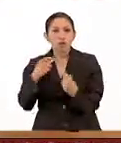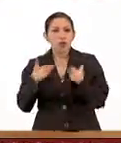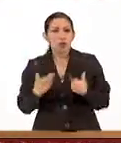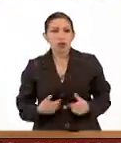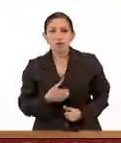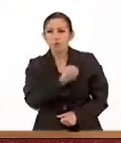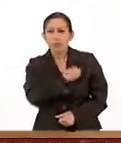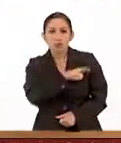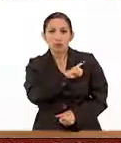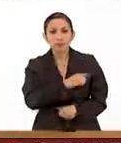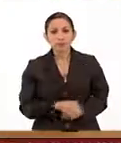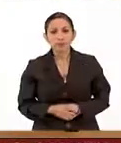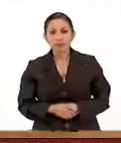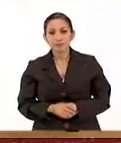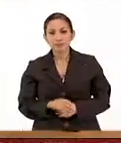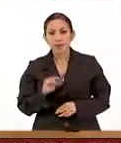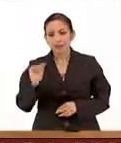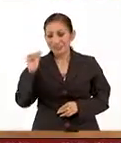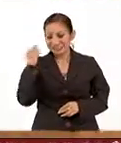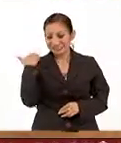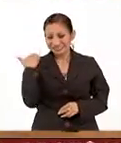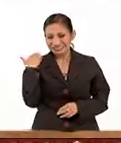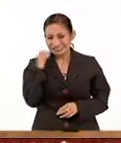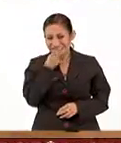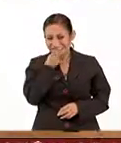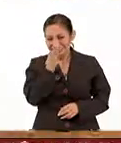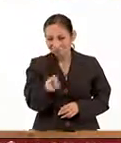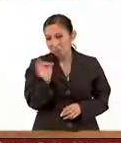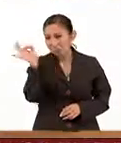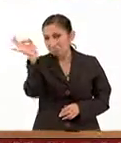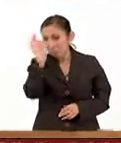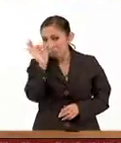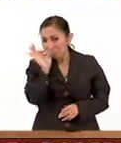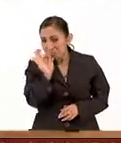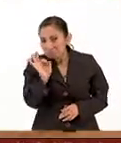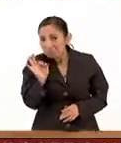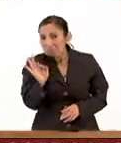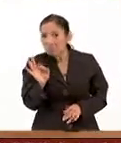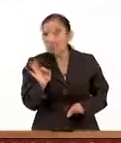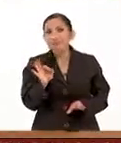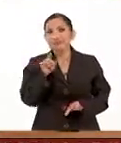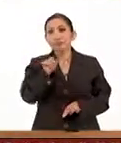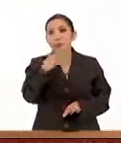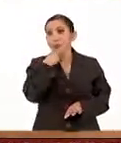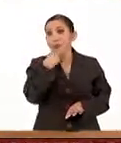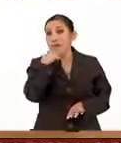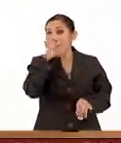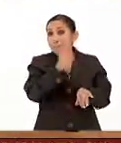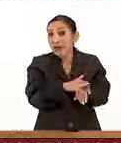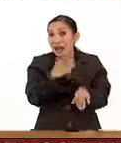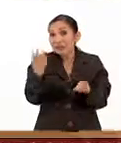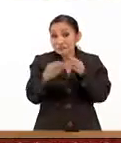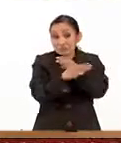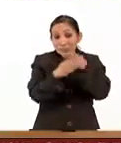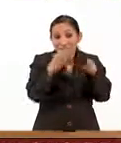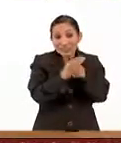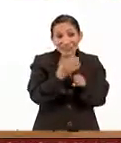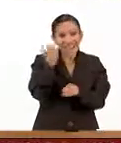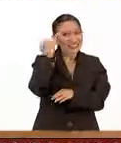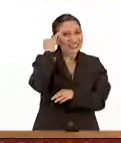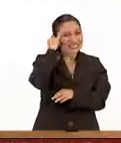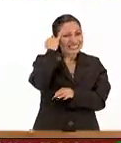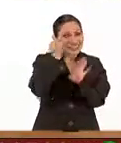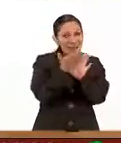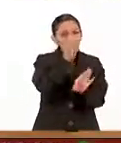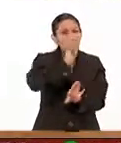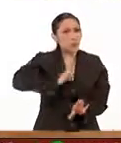humana. Hace un instante usted mencionó la posibilidad de poder utilizar más los recursos autóctonos, los